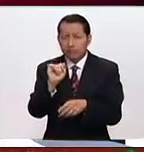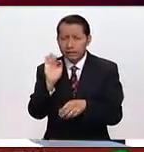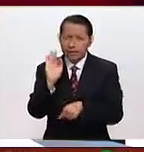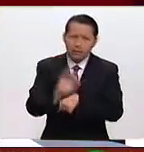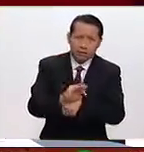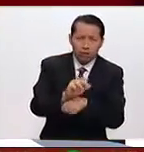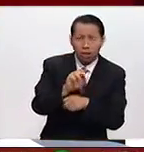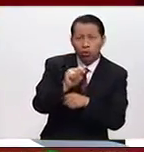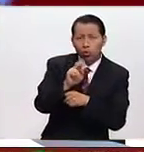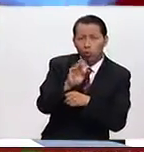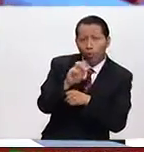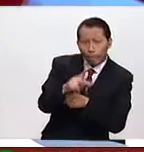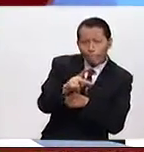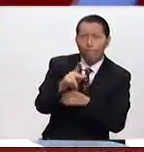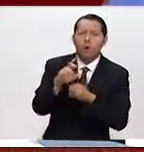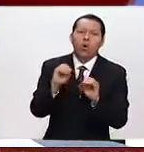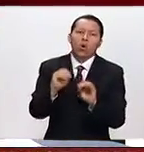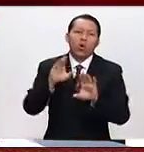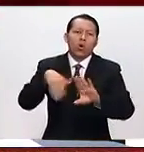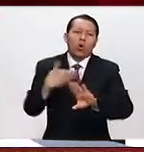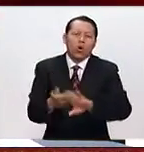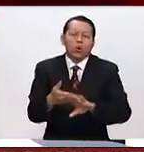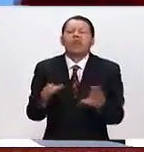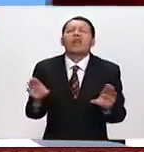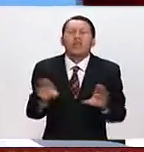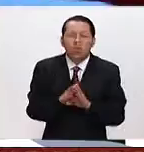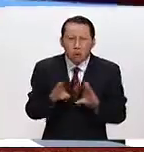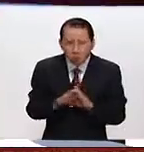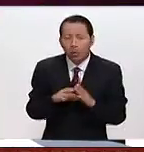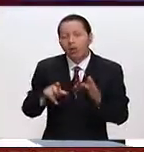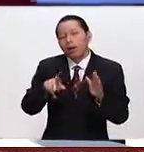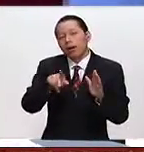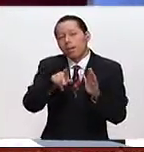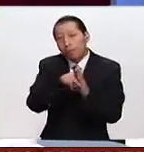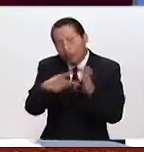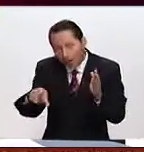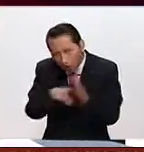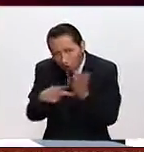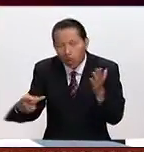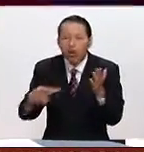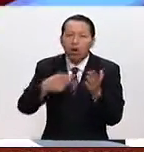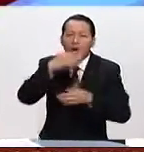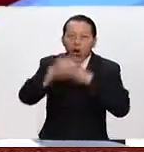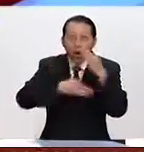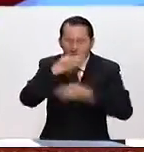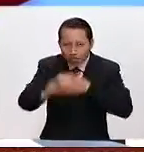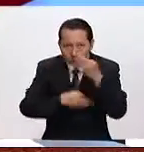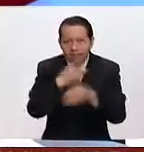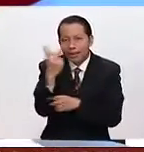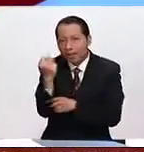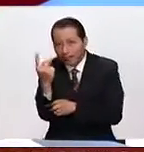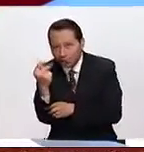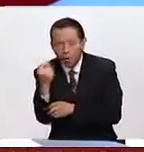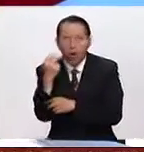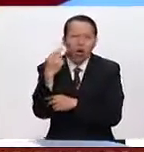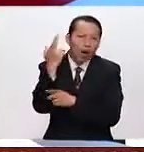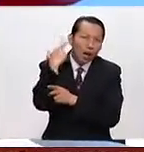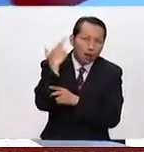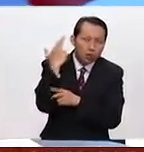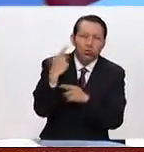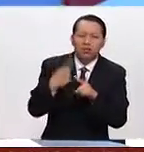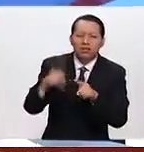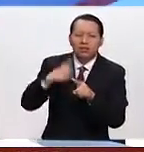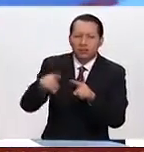Trump las prensas, los periódicos, los noticieros en televisión o en radio? ¿Cómo están asumiendo este